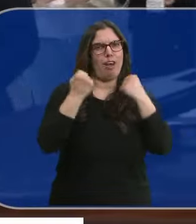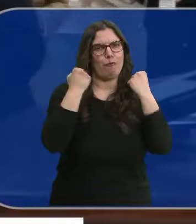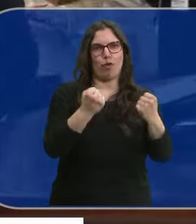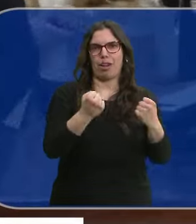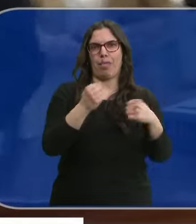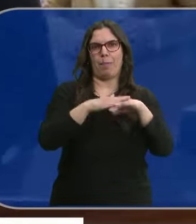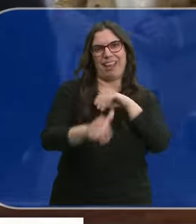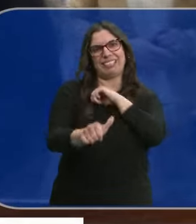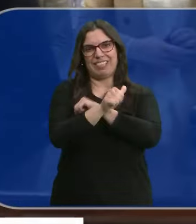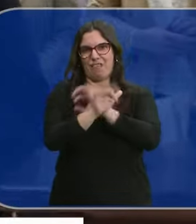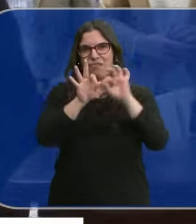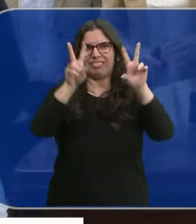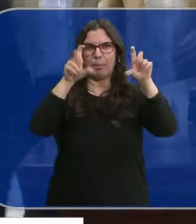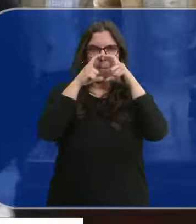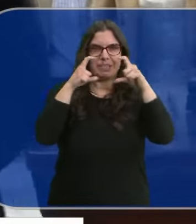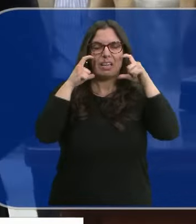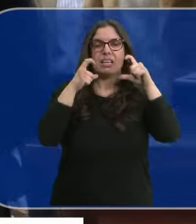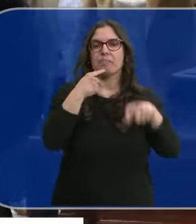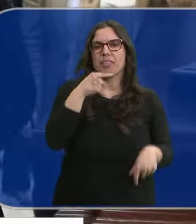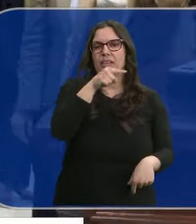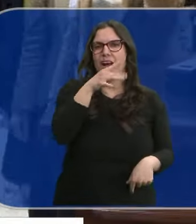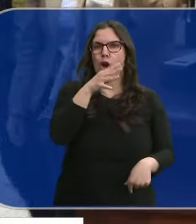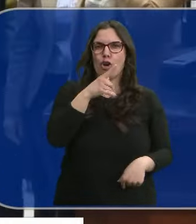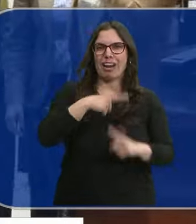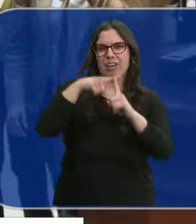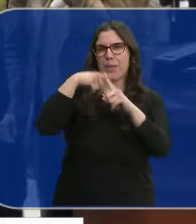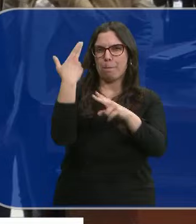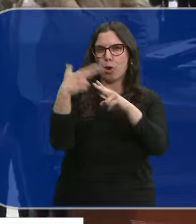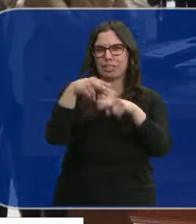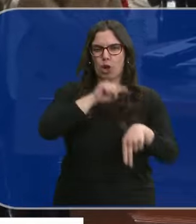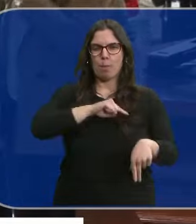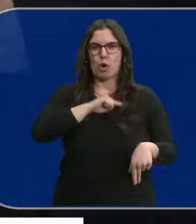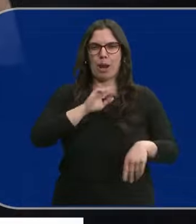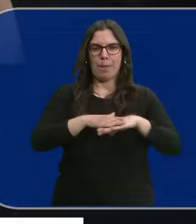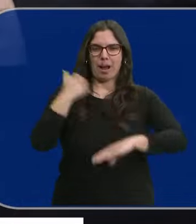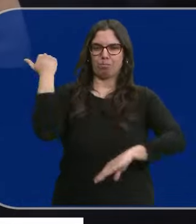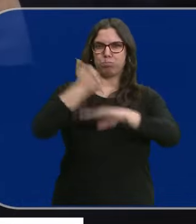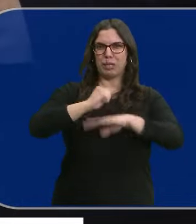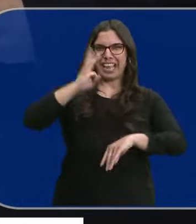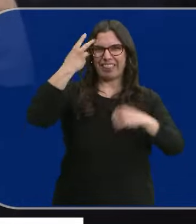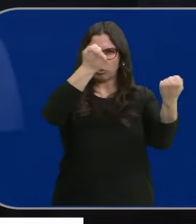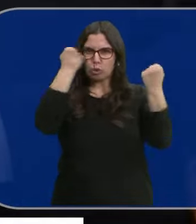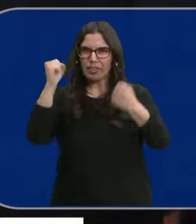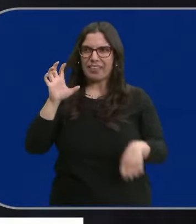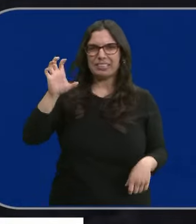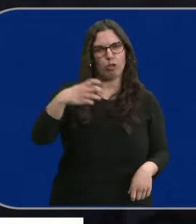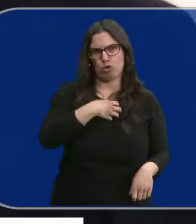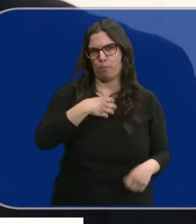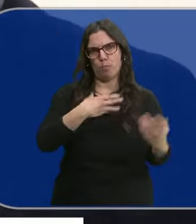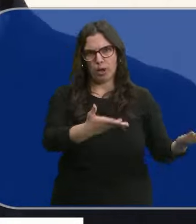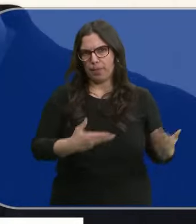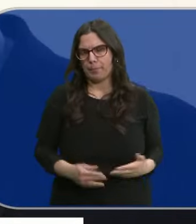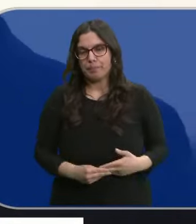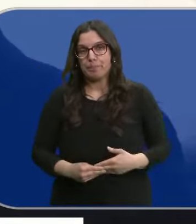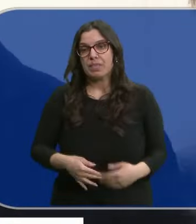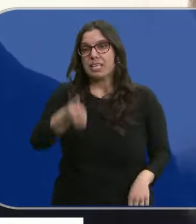de la estafa y aseguran que no está a la altura política ni moral de ser la tercera autoridad del Estado.